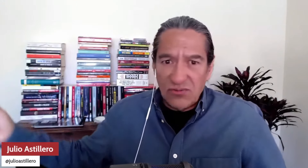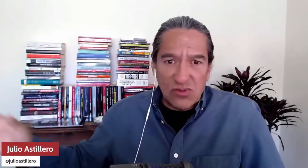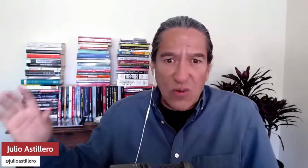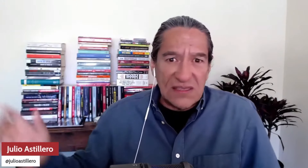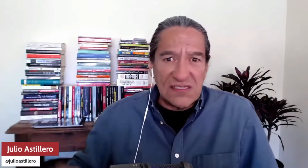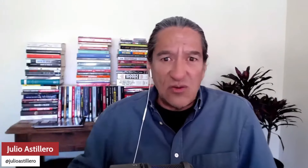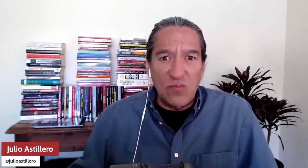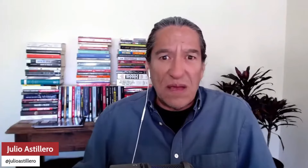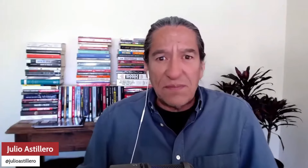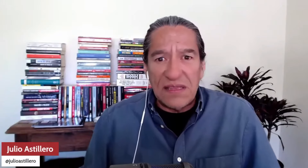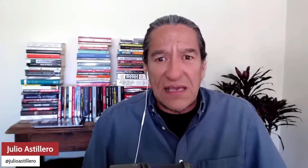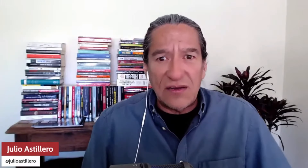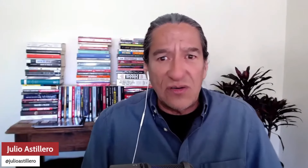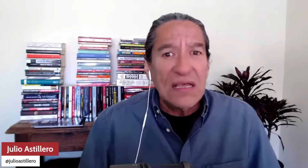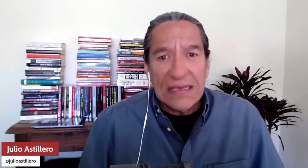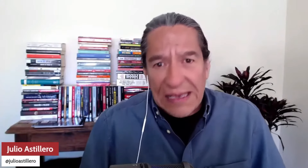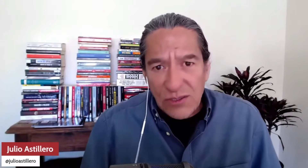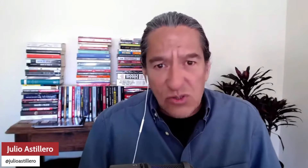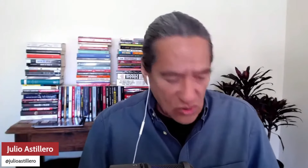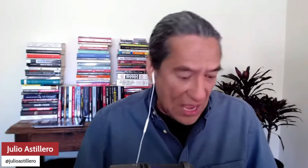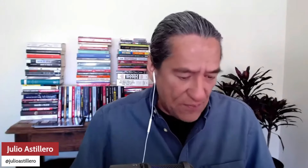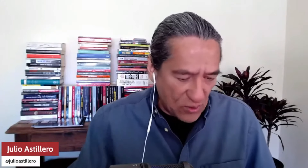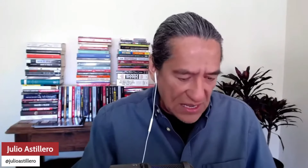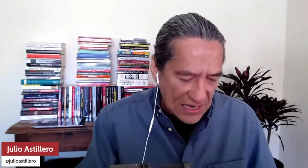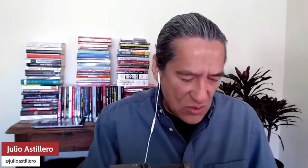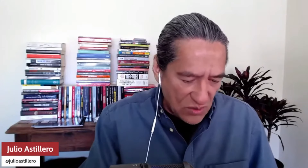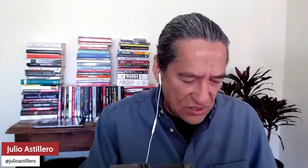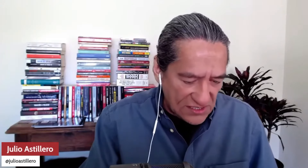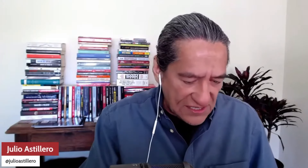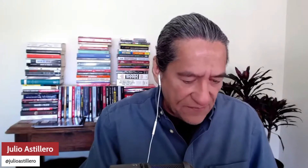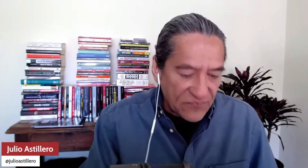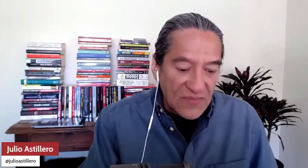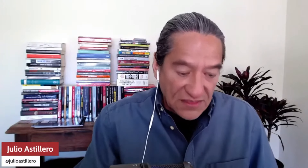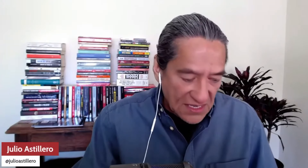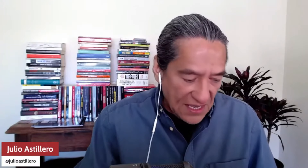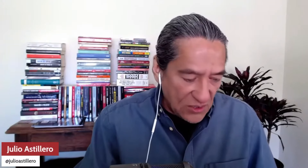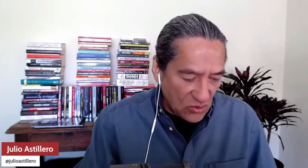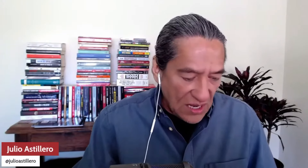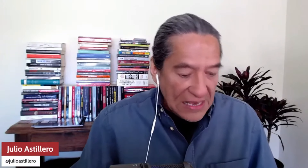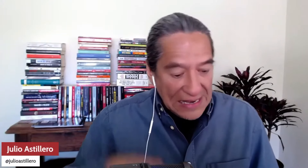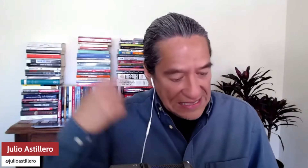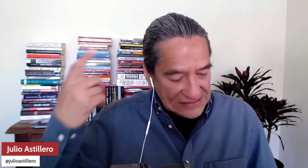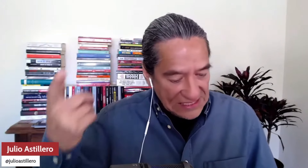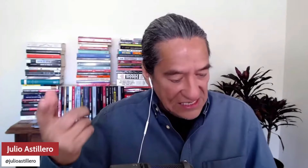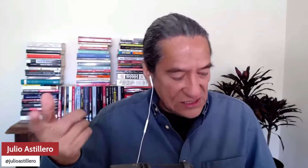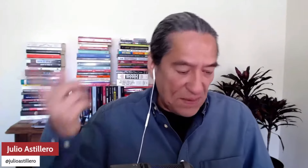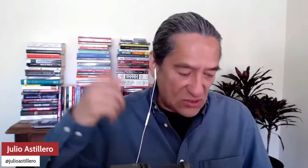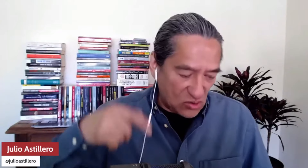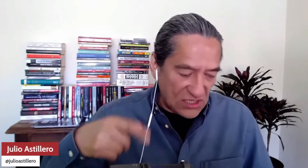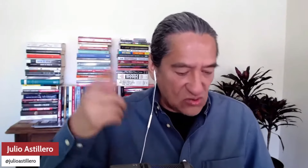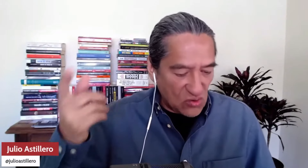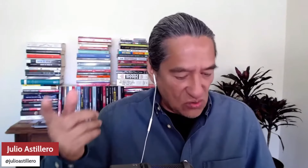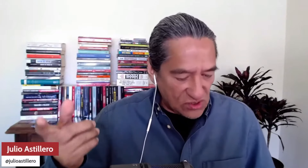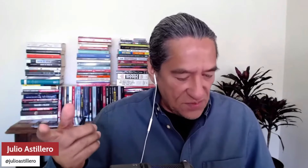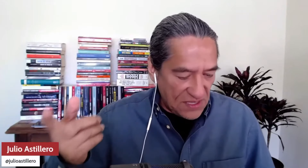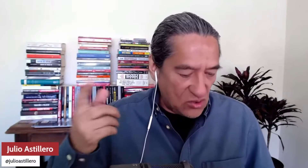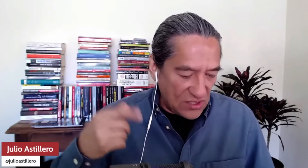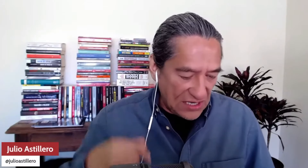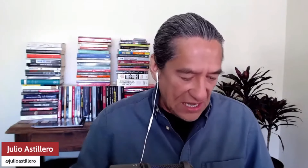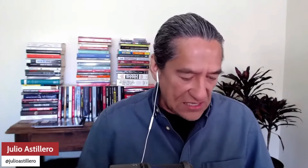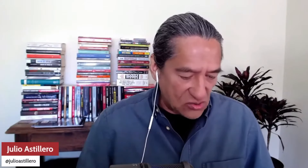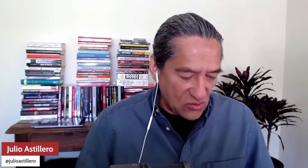nomás unos cuates en un bar me dijeron que ellos son? Ah, porque acá luego dice. Dijeron las tres personas con